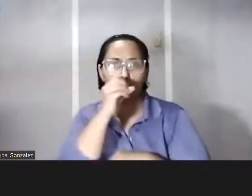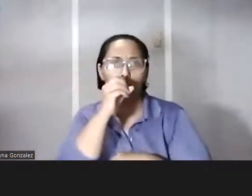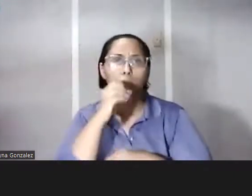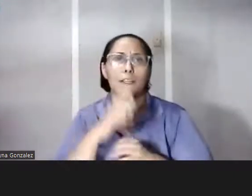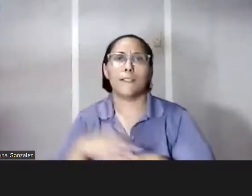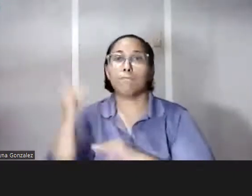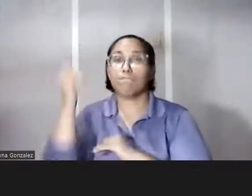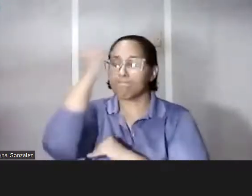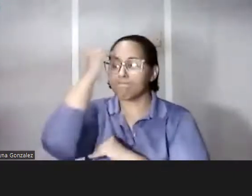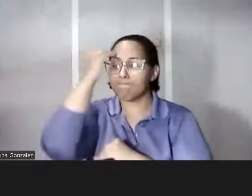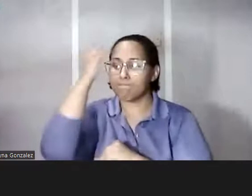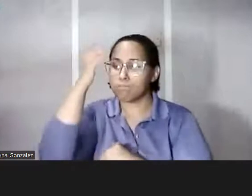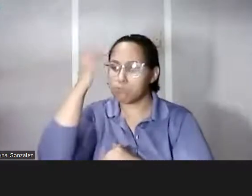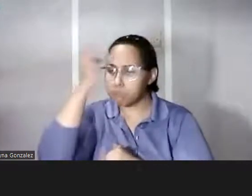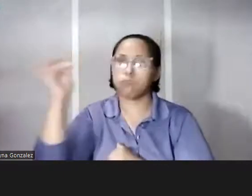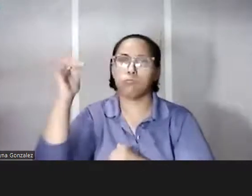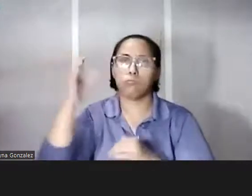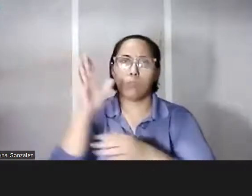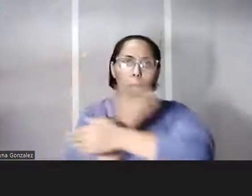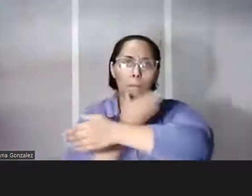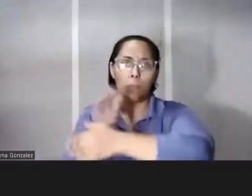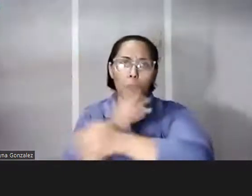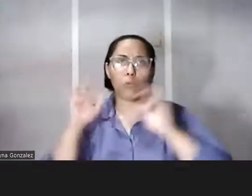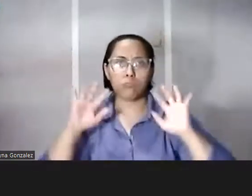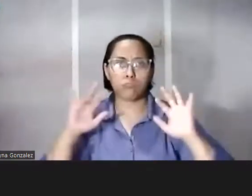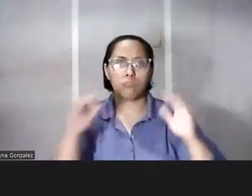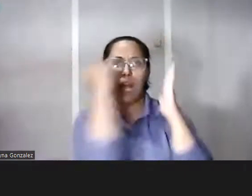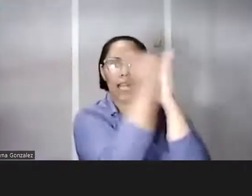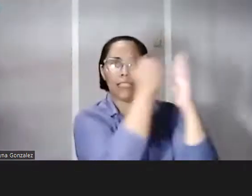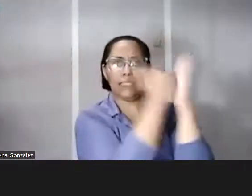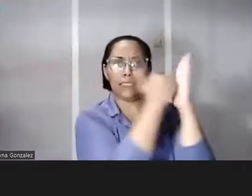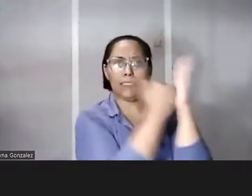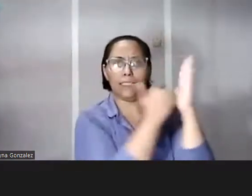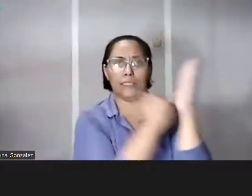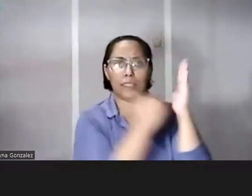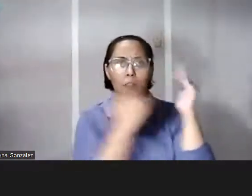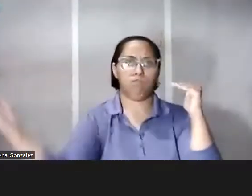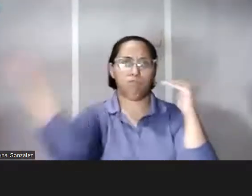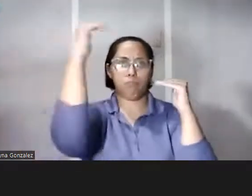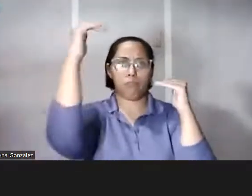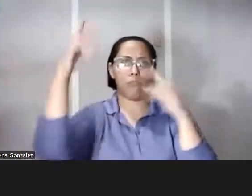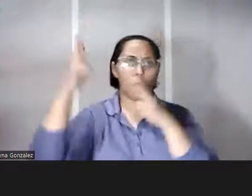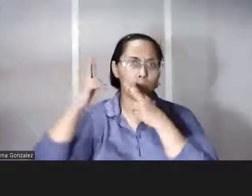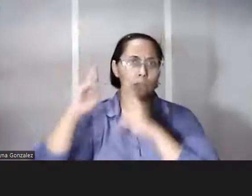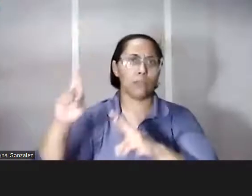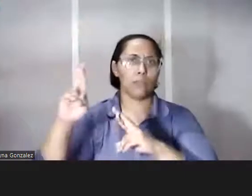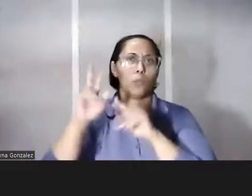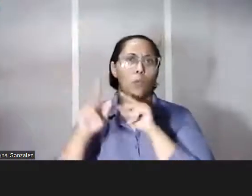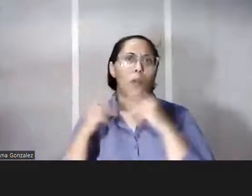conocimiento de la música es decir ahí había un listón muy alto de un respeto por la audiencia